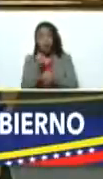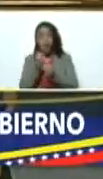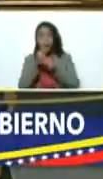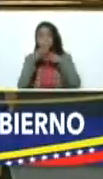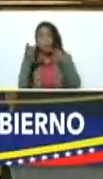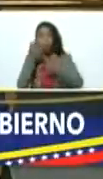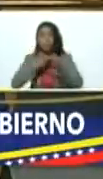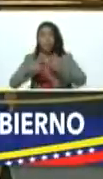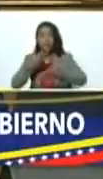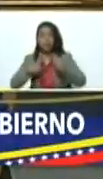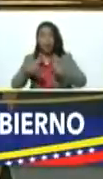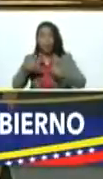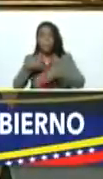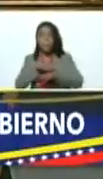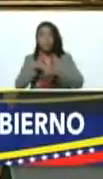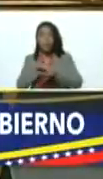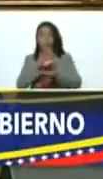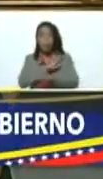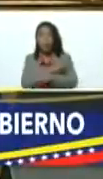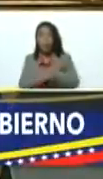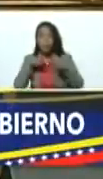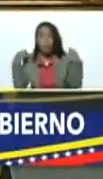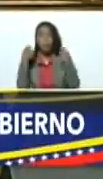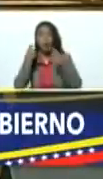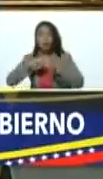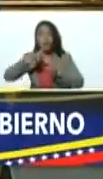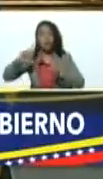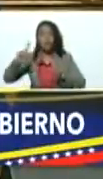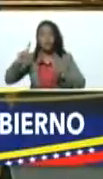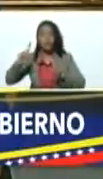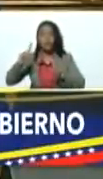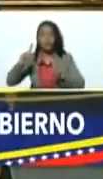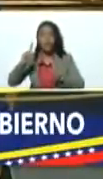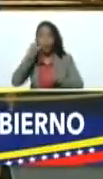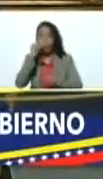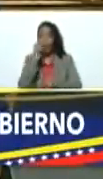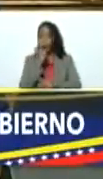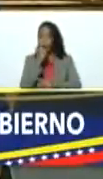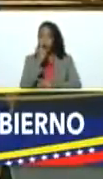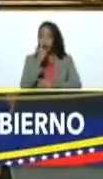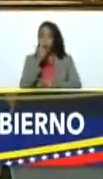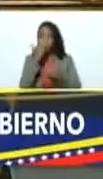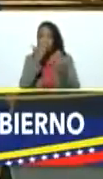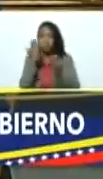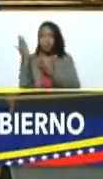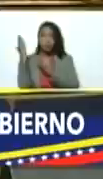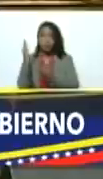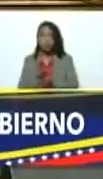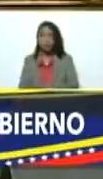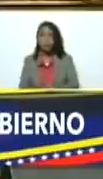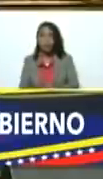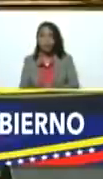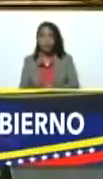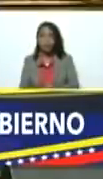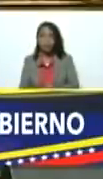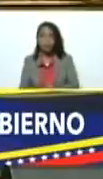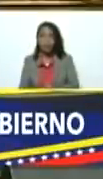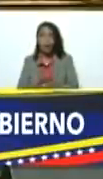y servicios ministro del poder popular de energía eléctrica néctor reverol torres así que